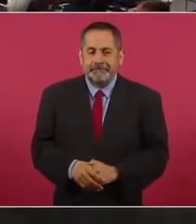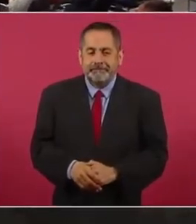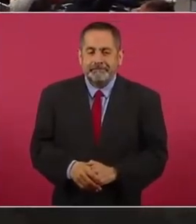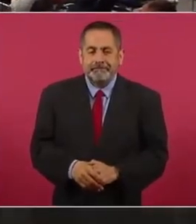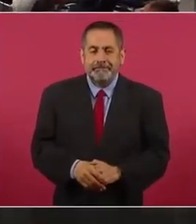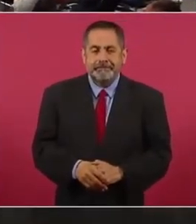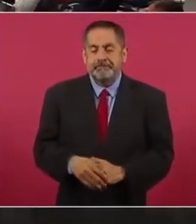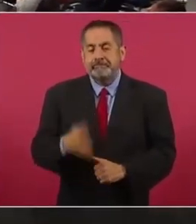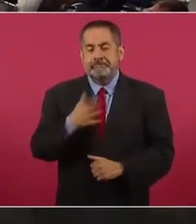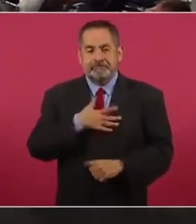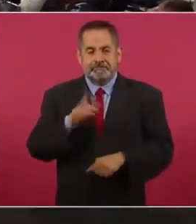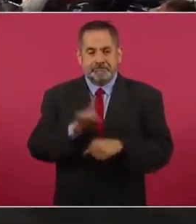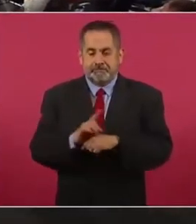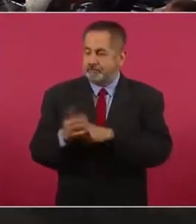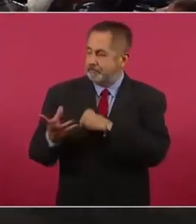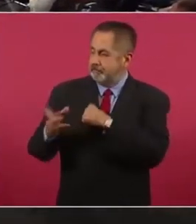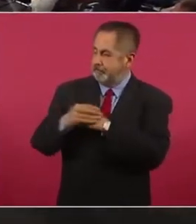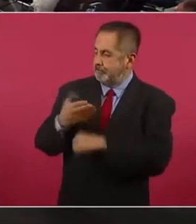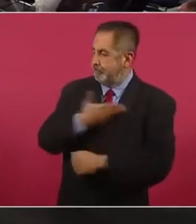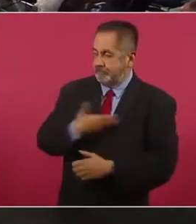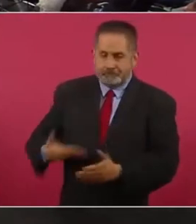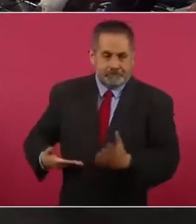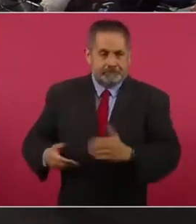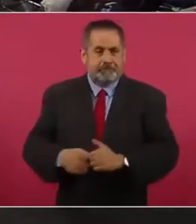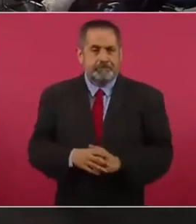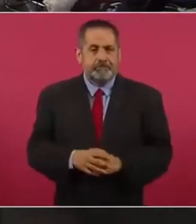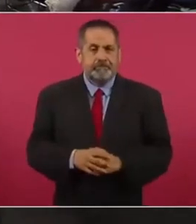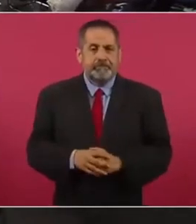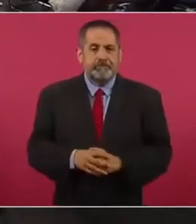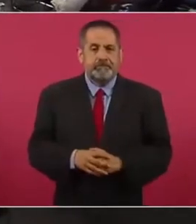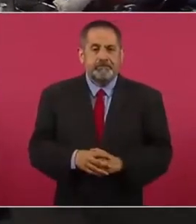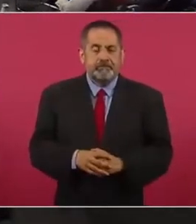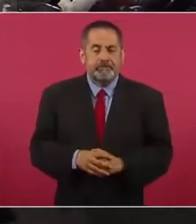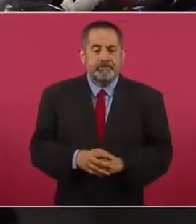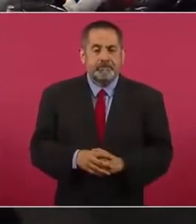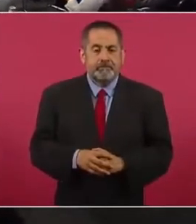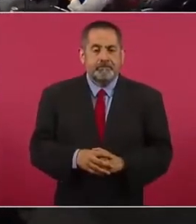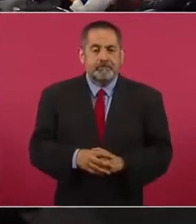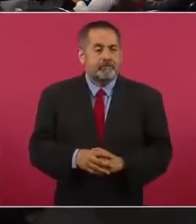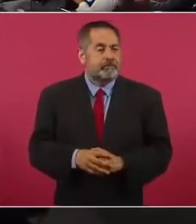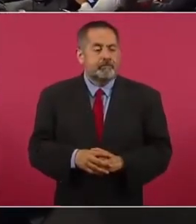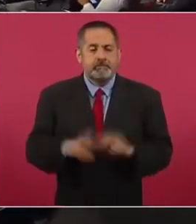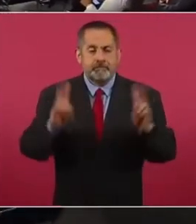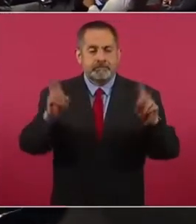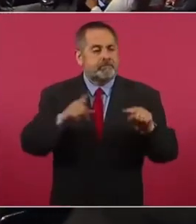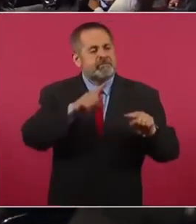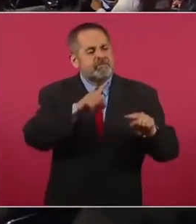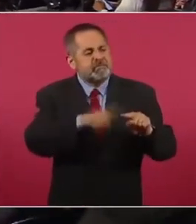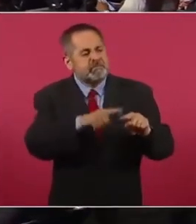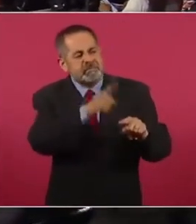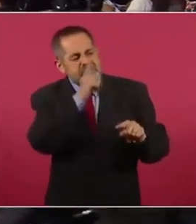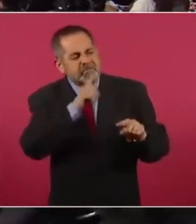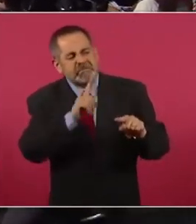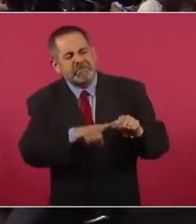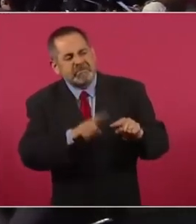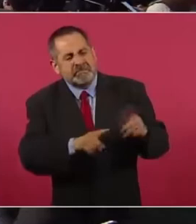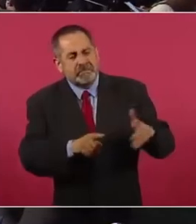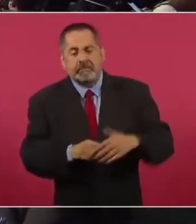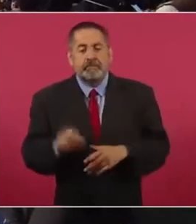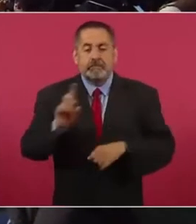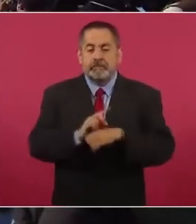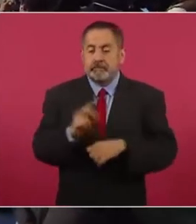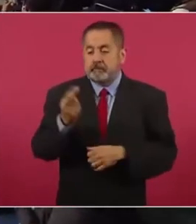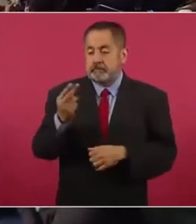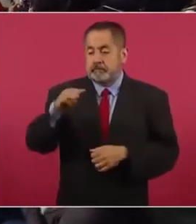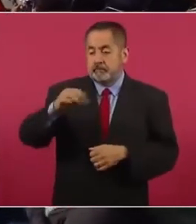Buenos días. Con su permiso, señor presidente. Este es el ¿Quién es quién en las mentiras de la semana del 25 de mayo